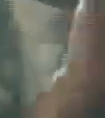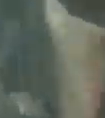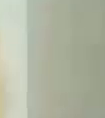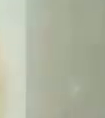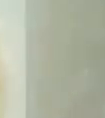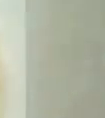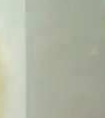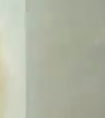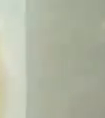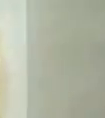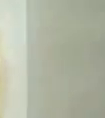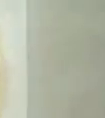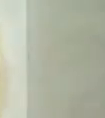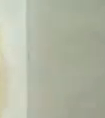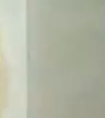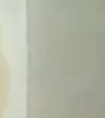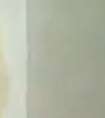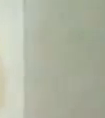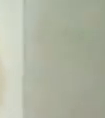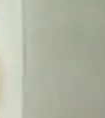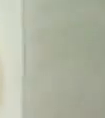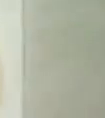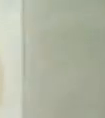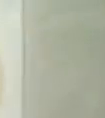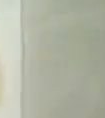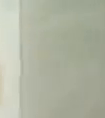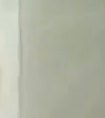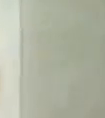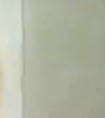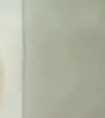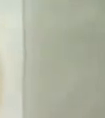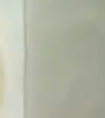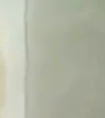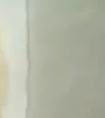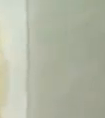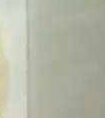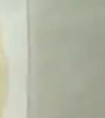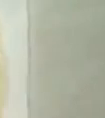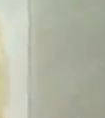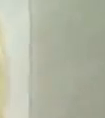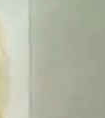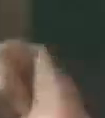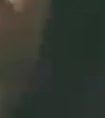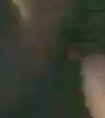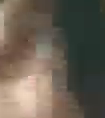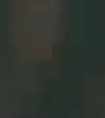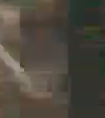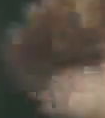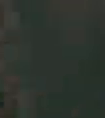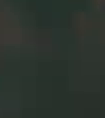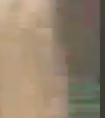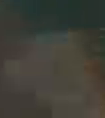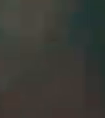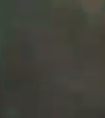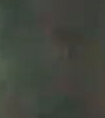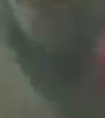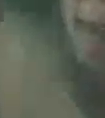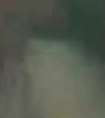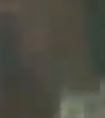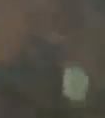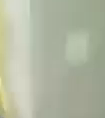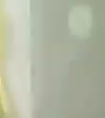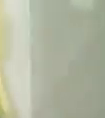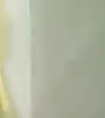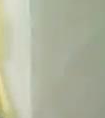Hoy, 25 de julio, ya tenemos constituyente. La Asamblea